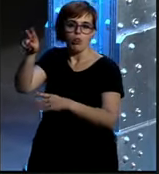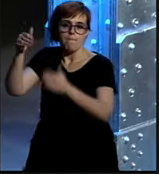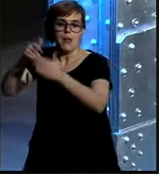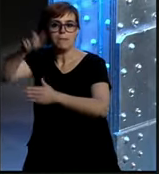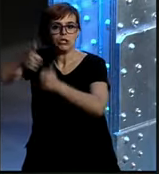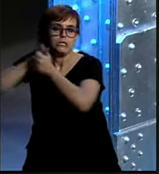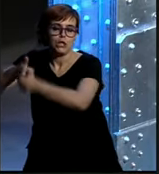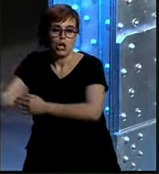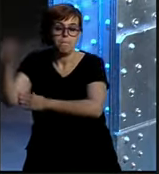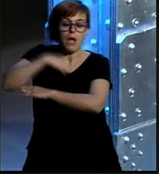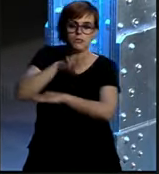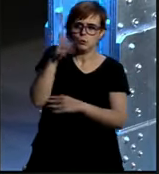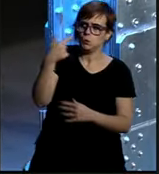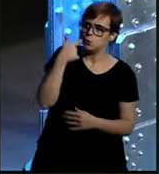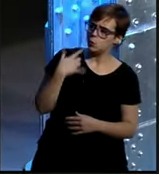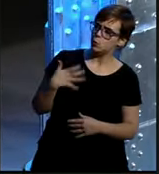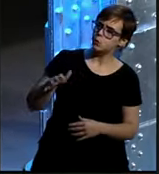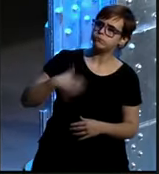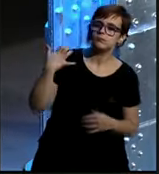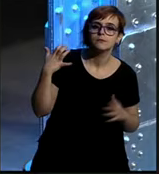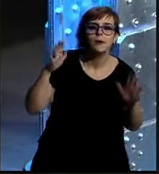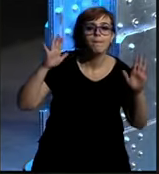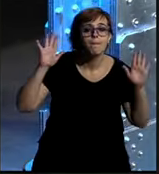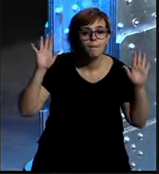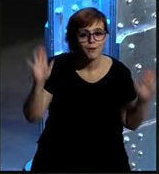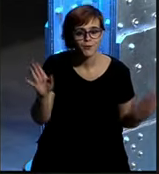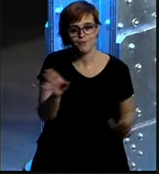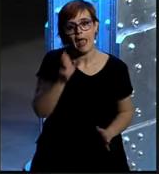tú pues puede resultar complicado ¿qué pasa? que